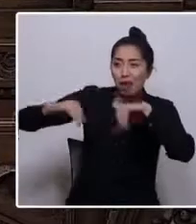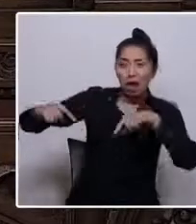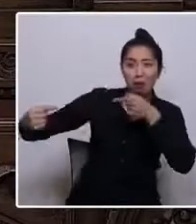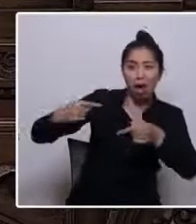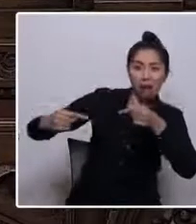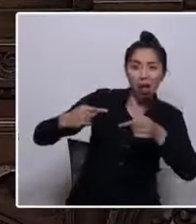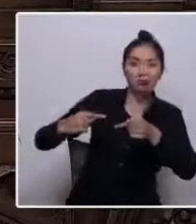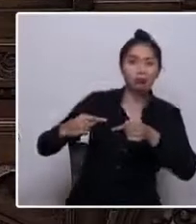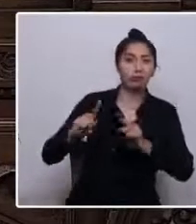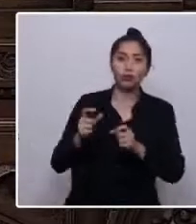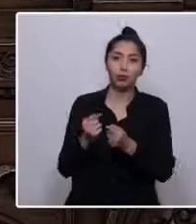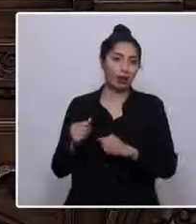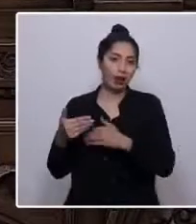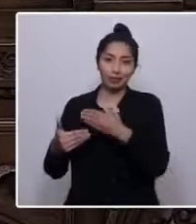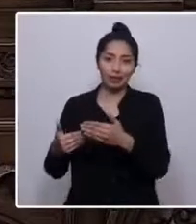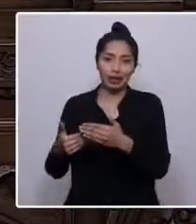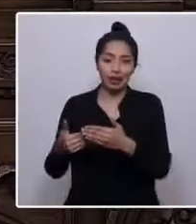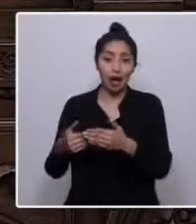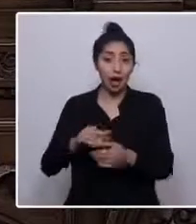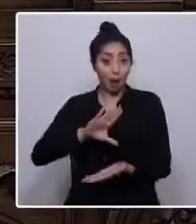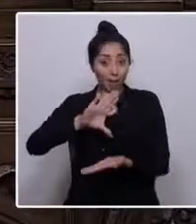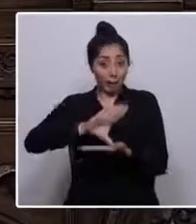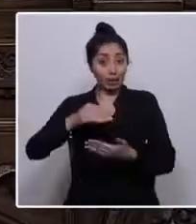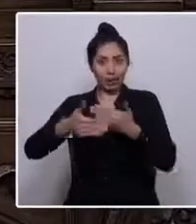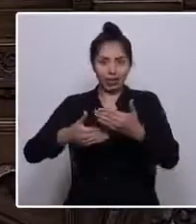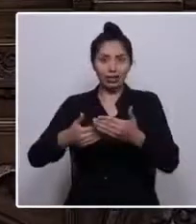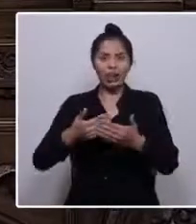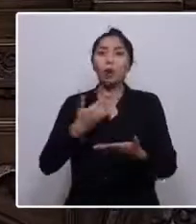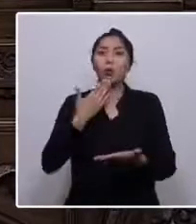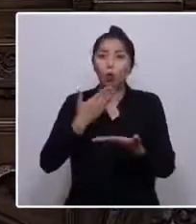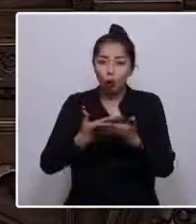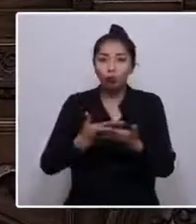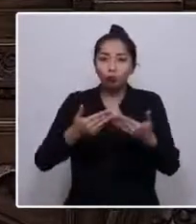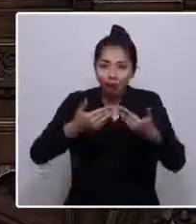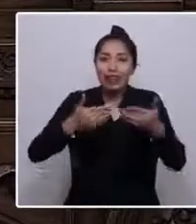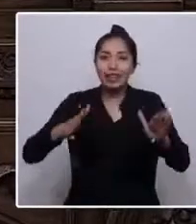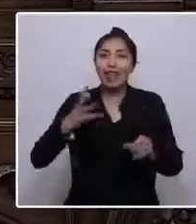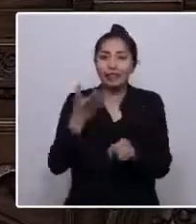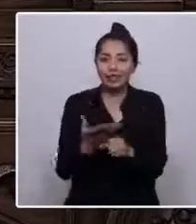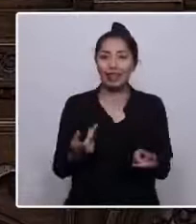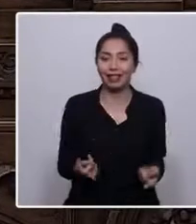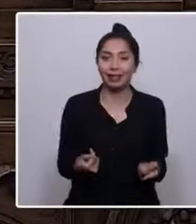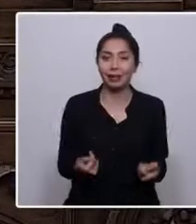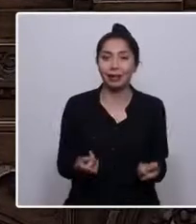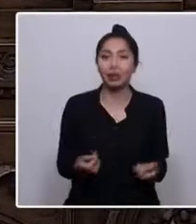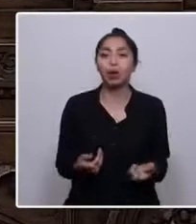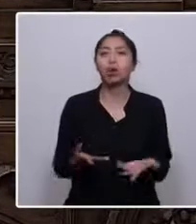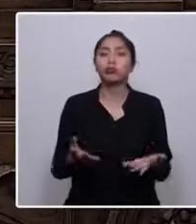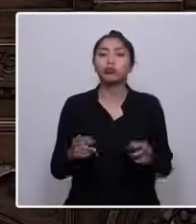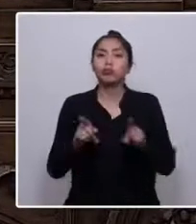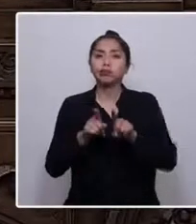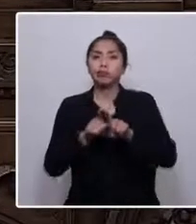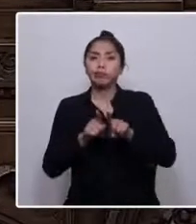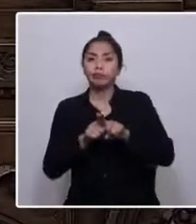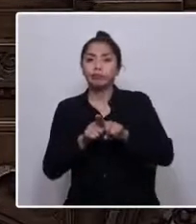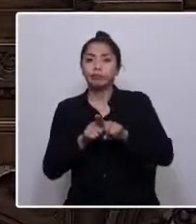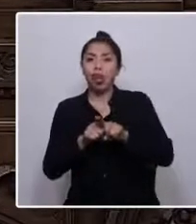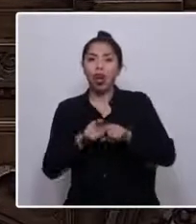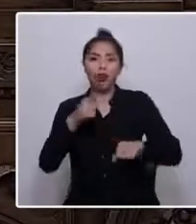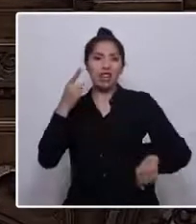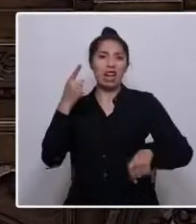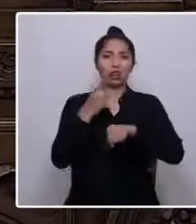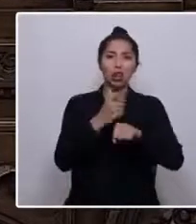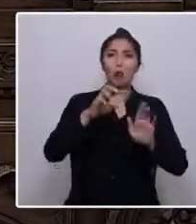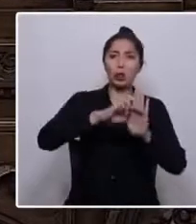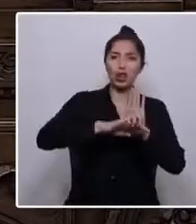países solo avanzan cuando existe libertad. Redactar una Constitución para imponer una visión de la historia, para hacer obligatorio un proyecto